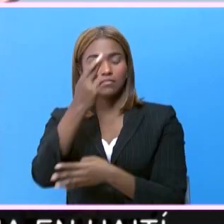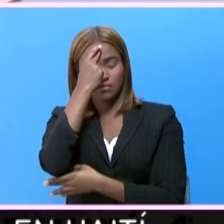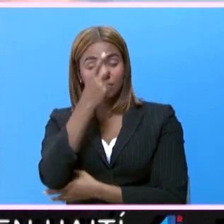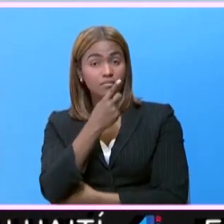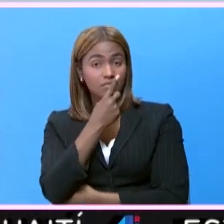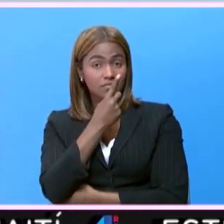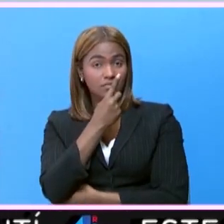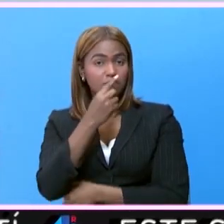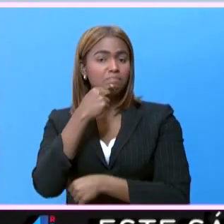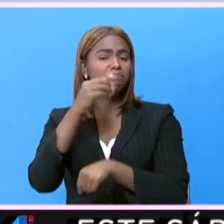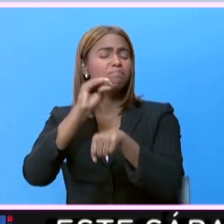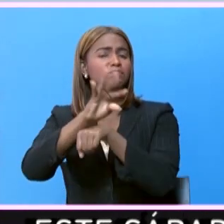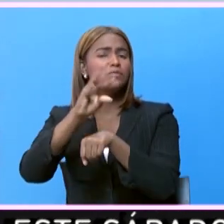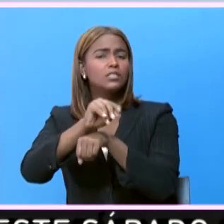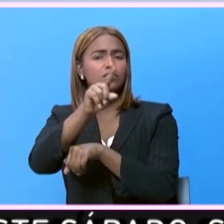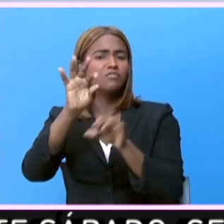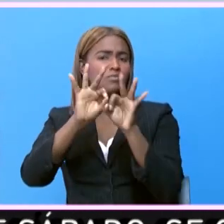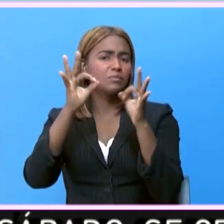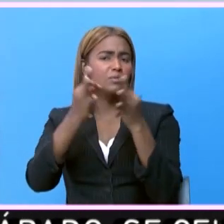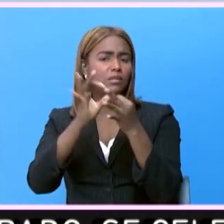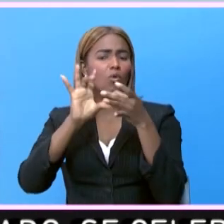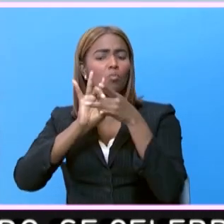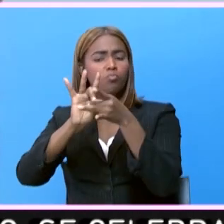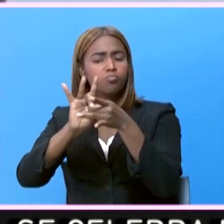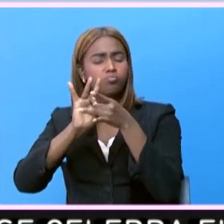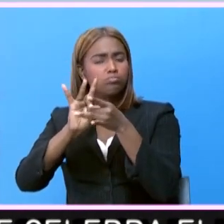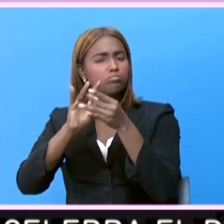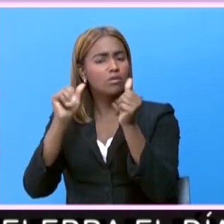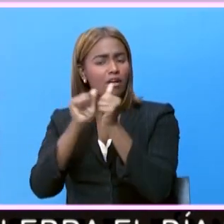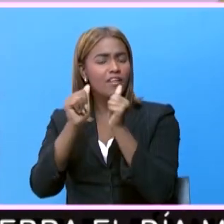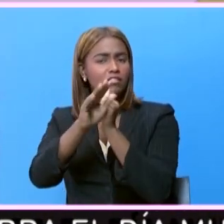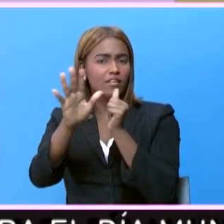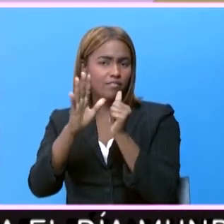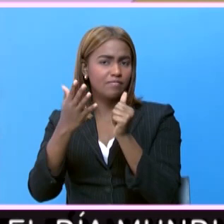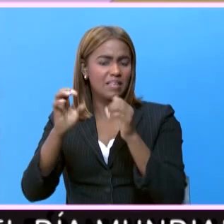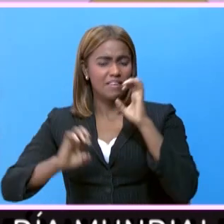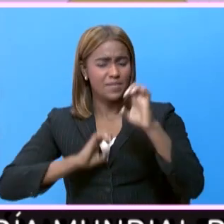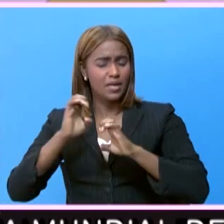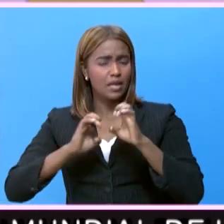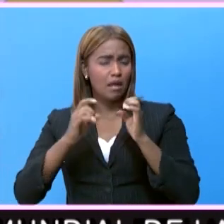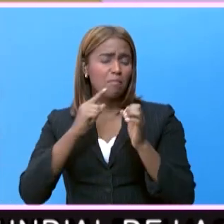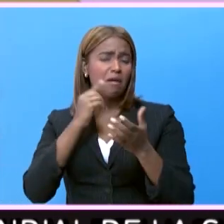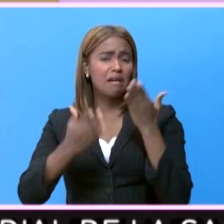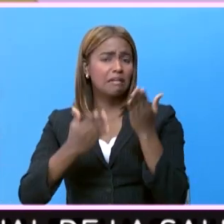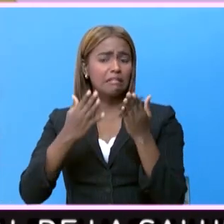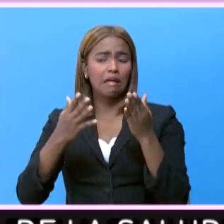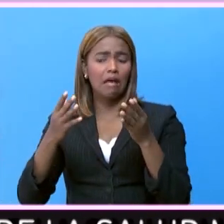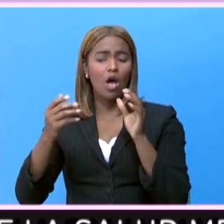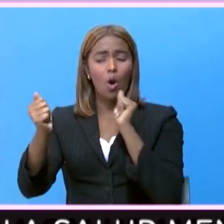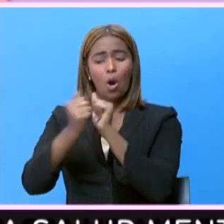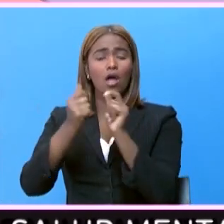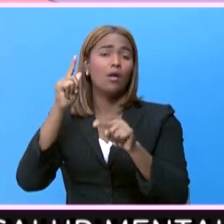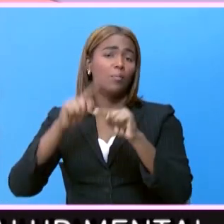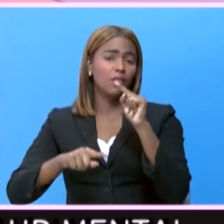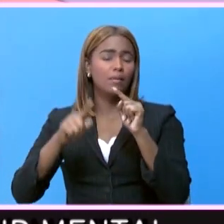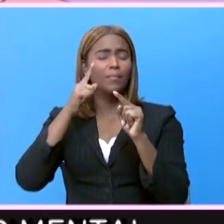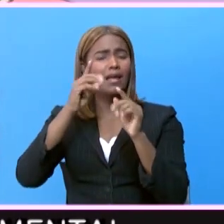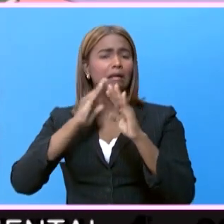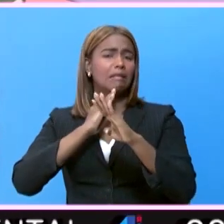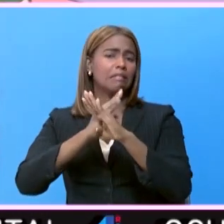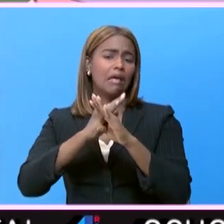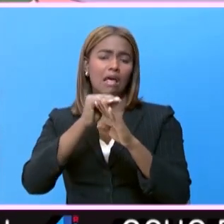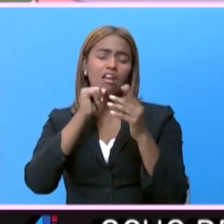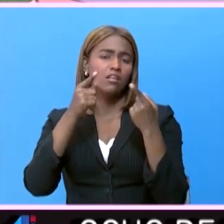Dominicana recomienda a las familias mantener un acercamiento emocional, aunque físicamente estén aislados, para evitar